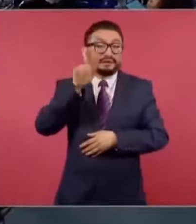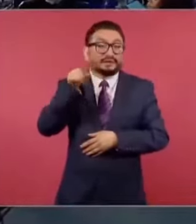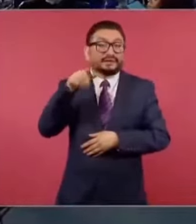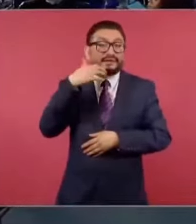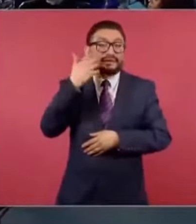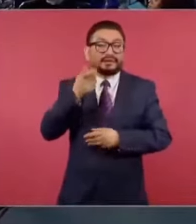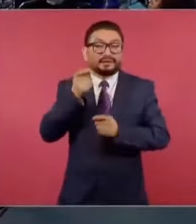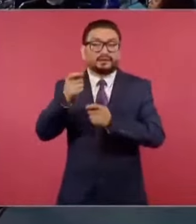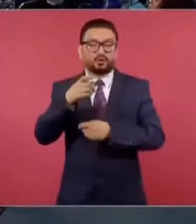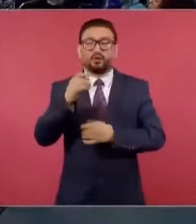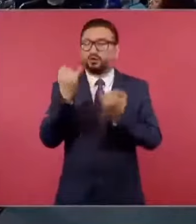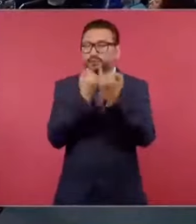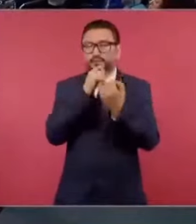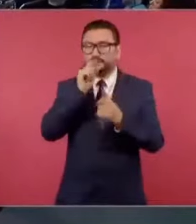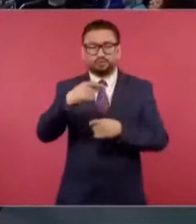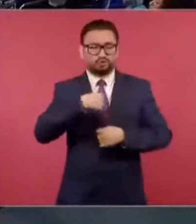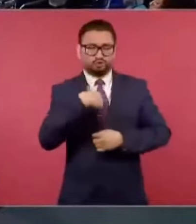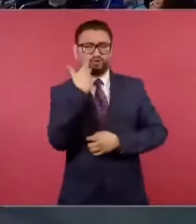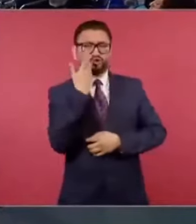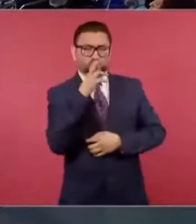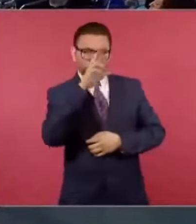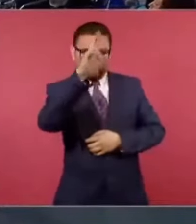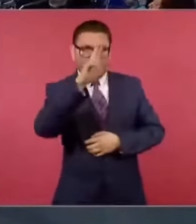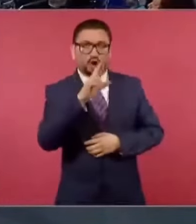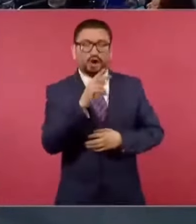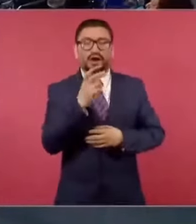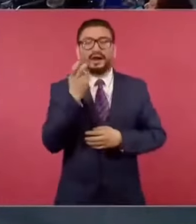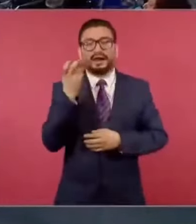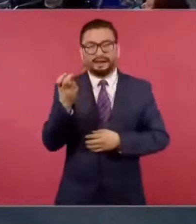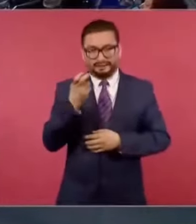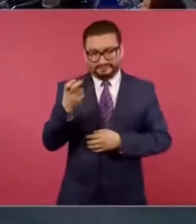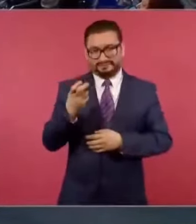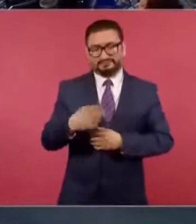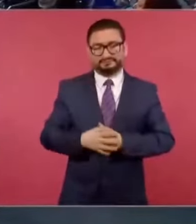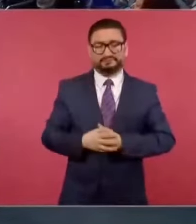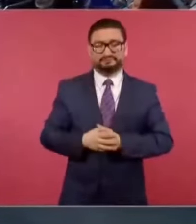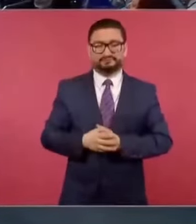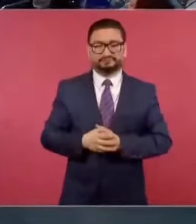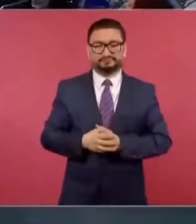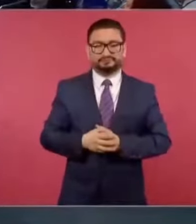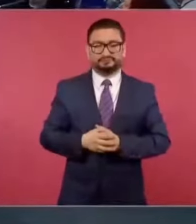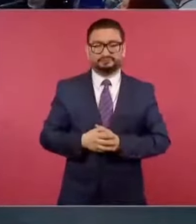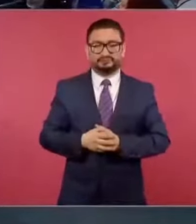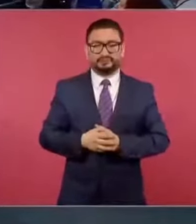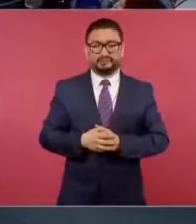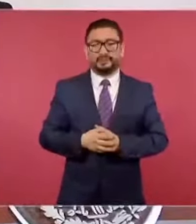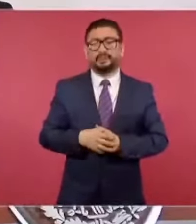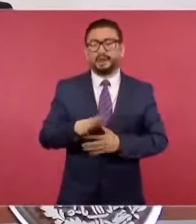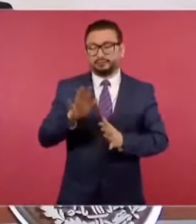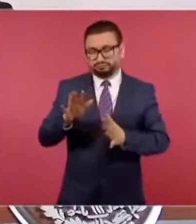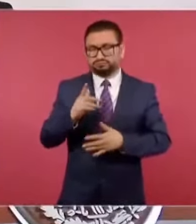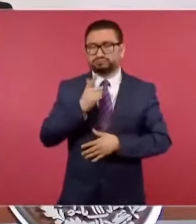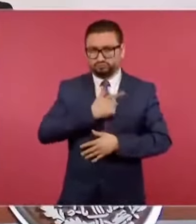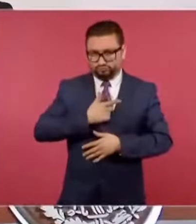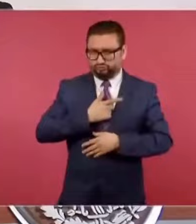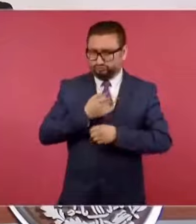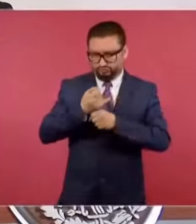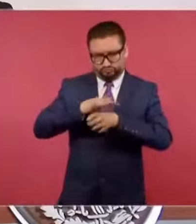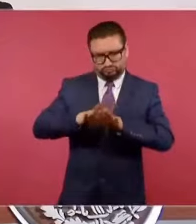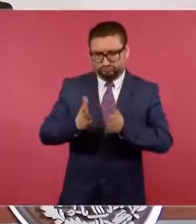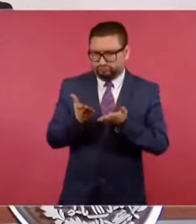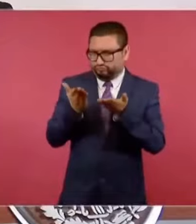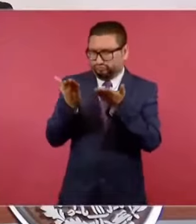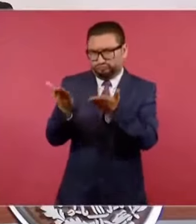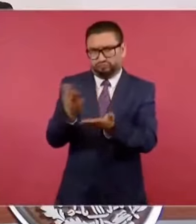dijeron aspirar a algún cargo de elección popular. Y con mucho gusto entregamos la